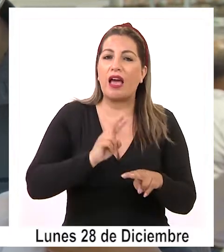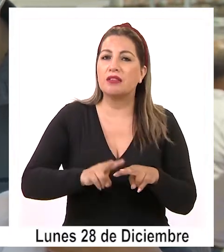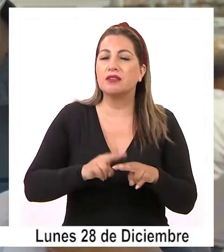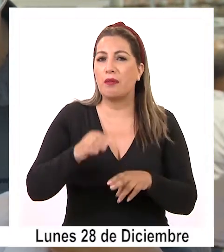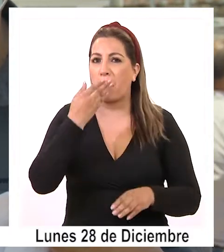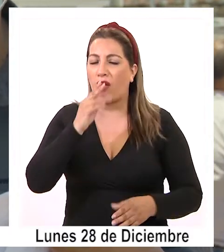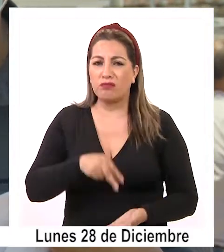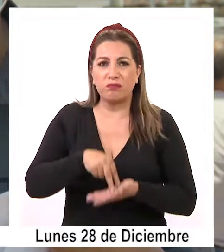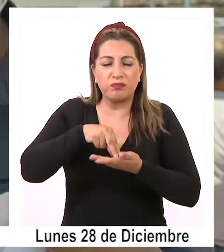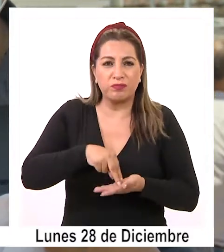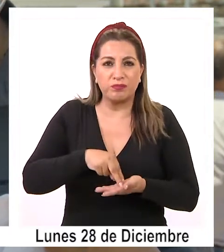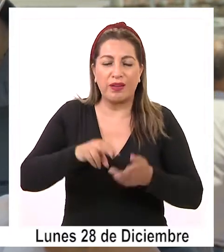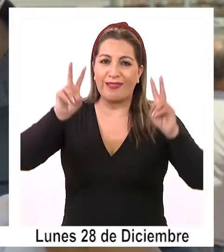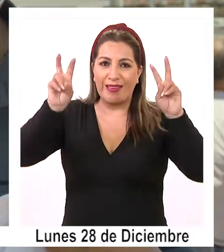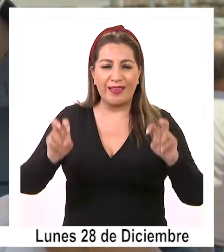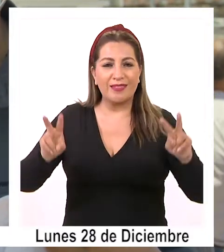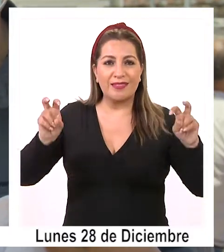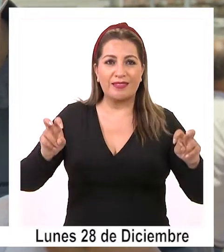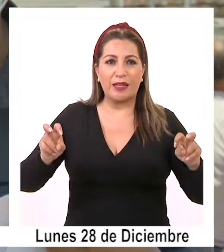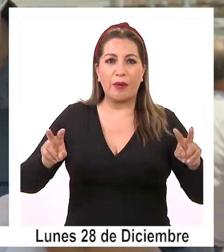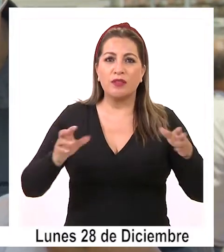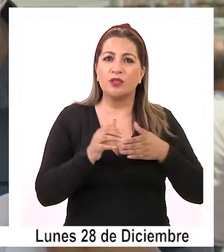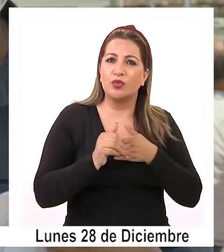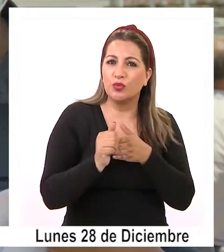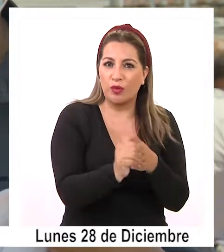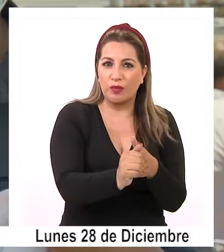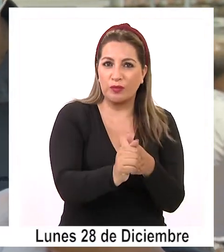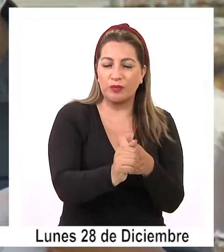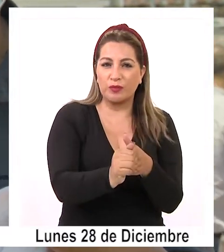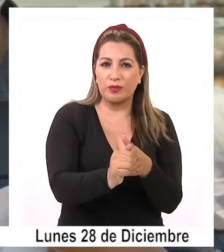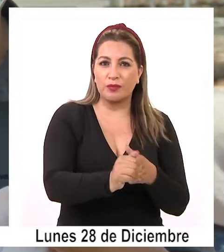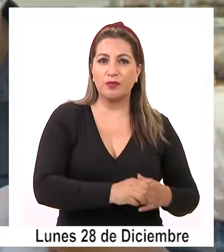fortalecer más lo que es el aspecto del rubro turismo,